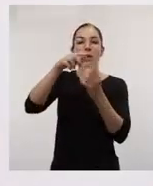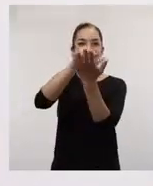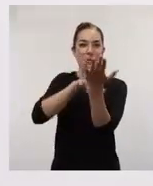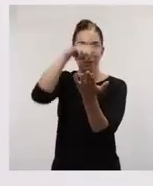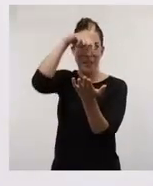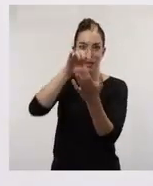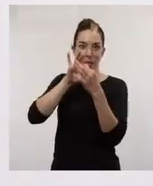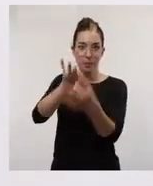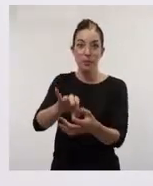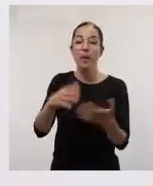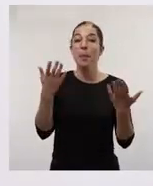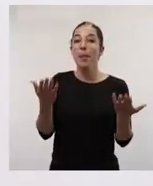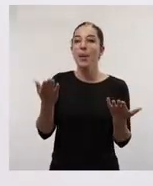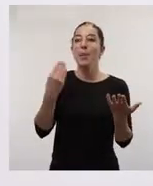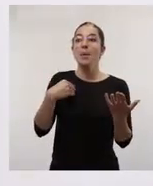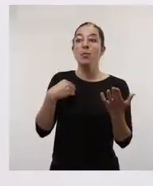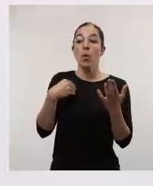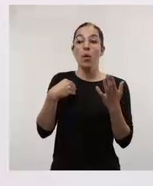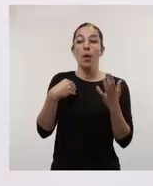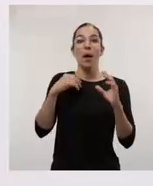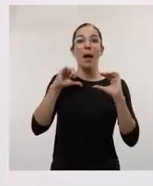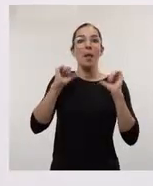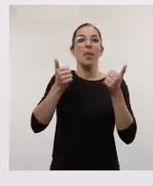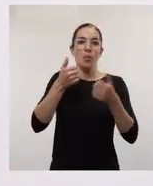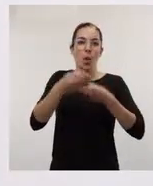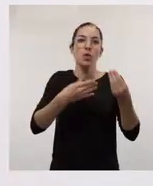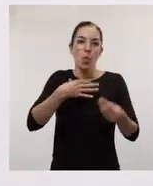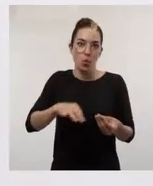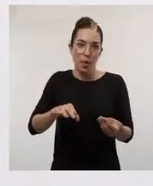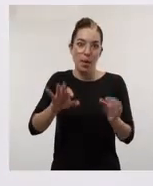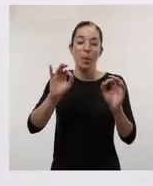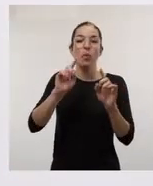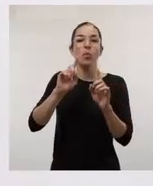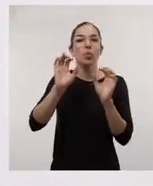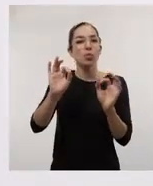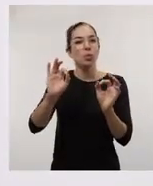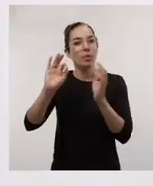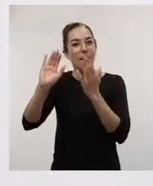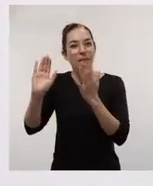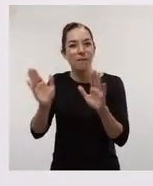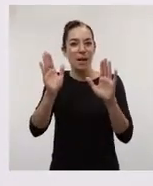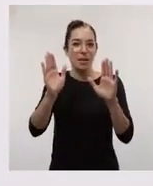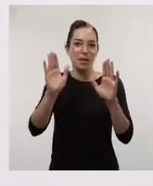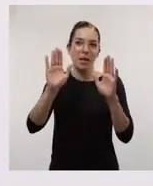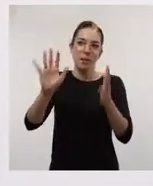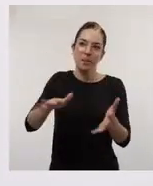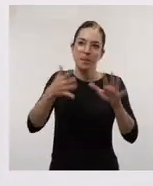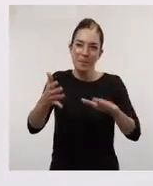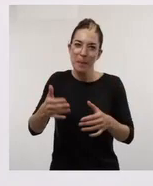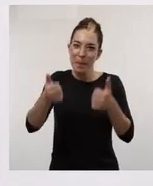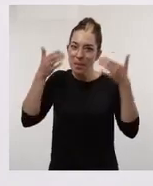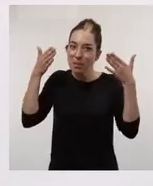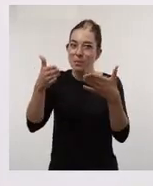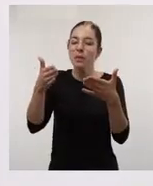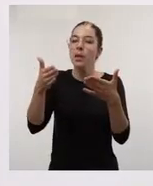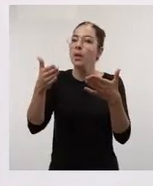se ha desarrollado mi tesis doctoral. Sin embargo, esto lo he podido hacer en los primeros años de la tesis doctoral y cuando ya pasaba a una fase más de